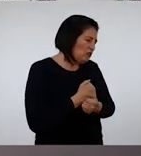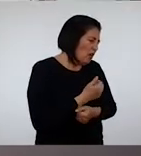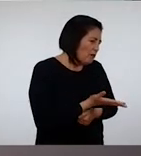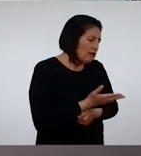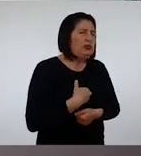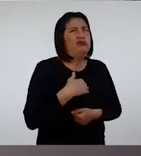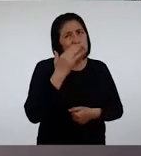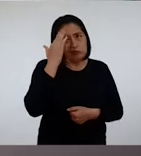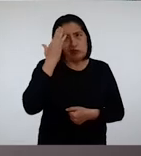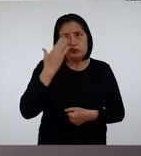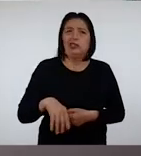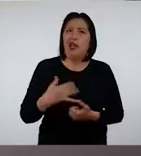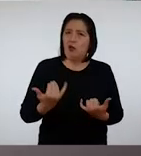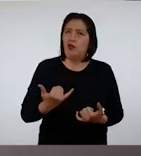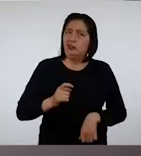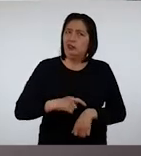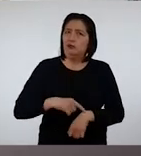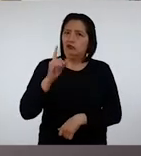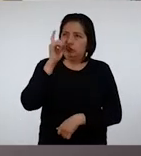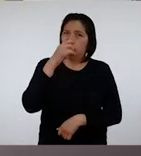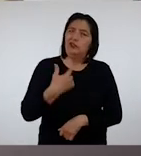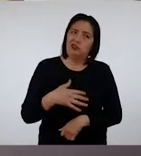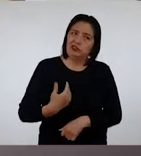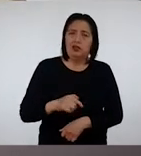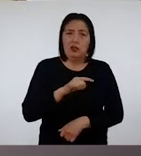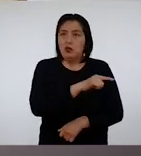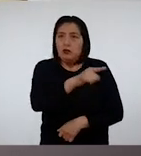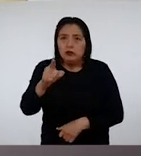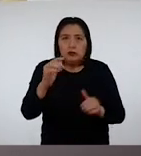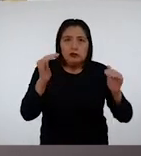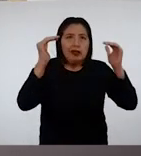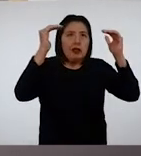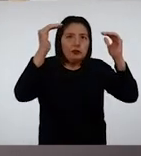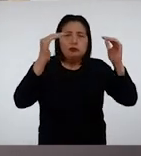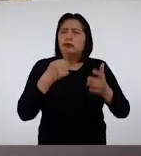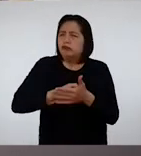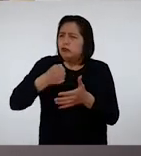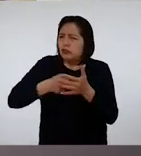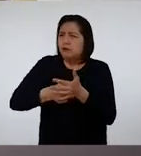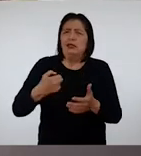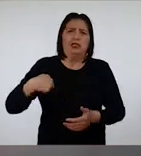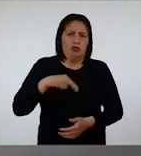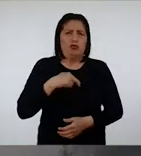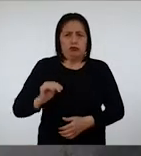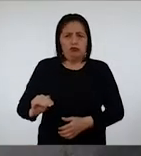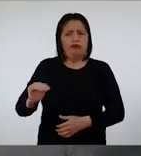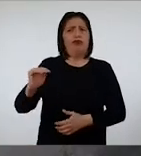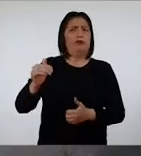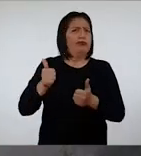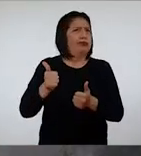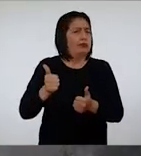Sé que estamos pasando momentos difíciles Y por eso ustedes, los adultos, están luchando para sacarnos adelante